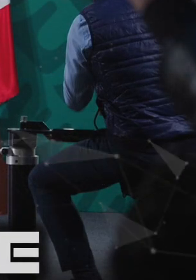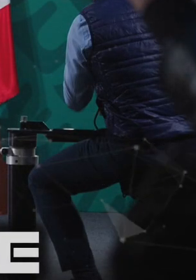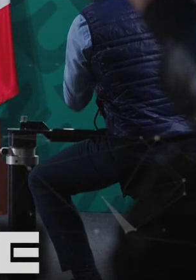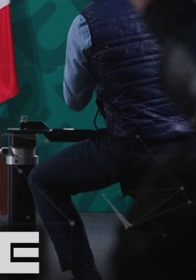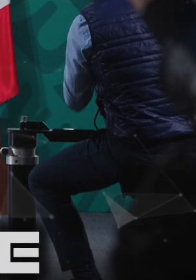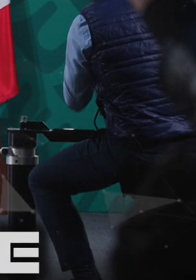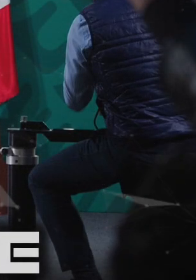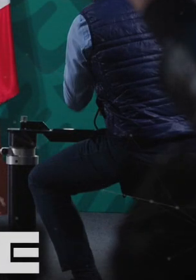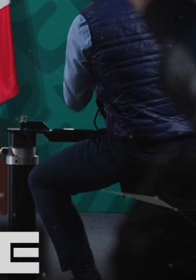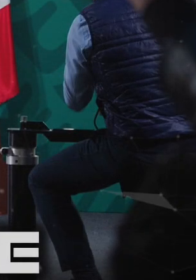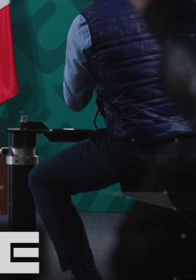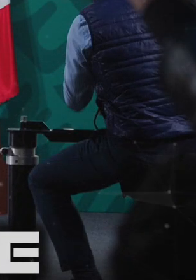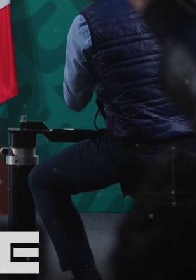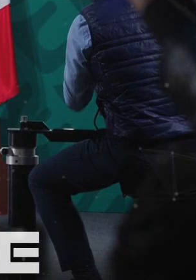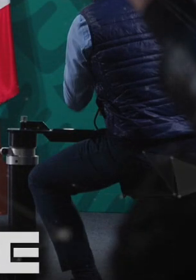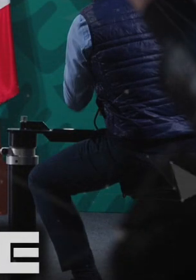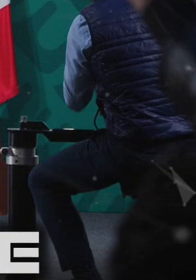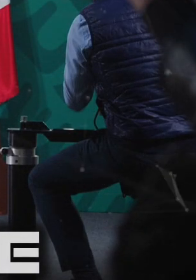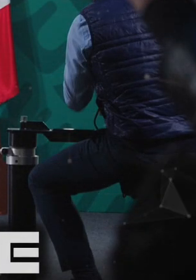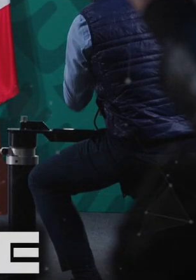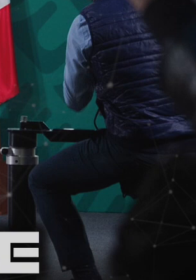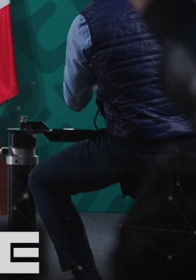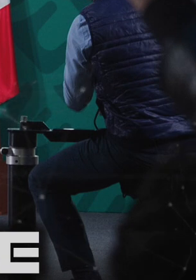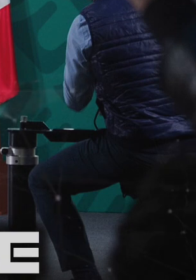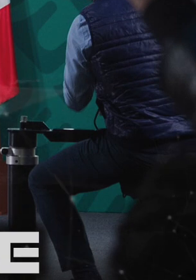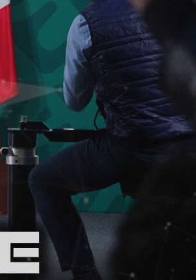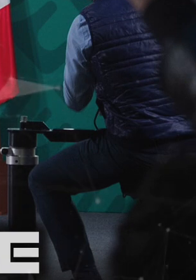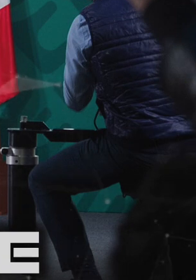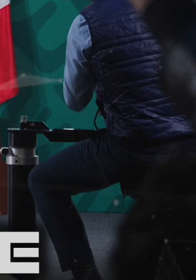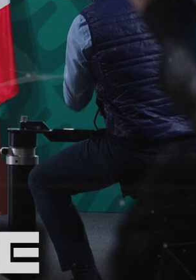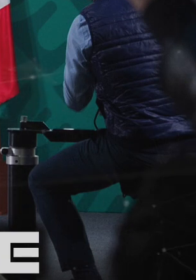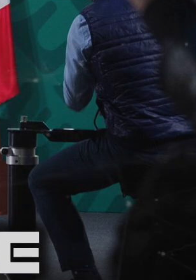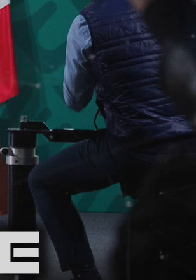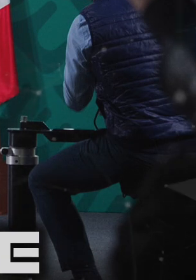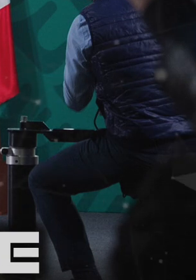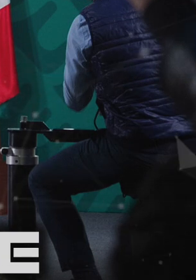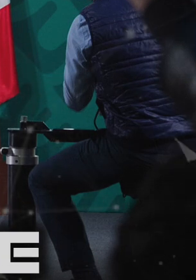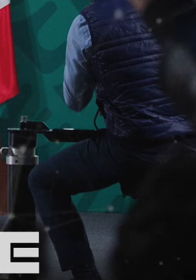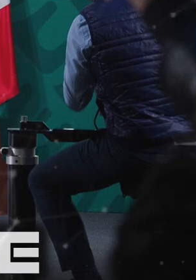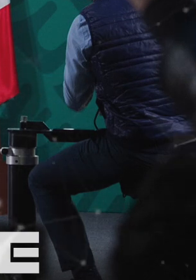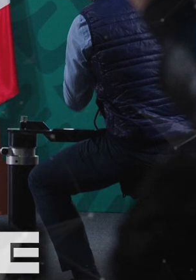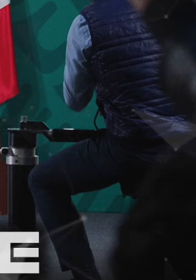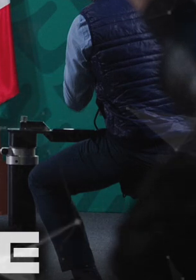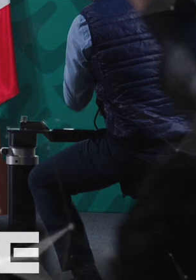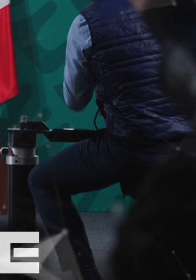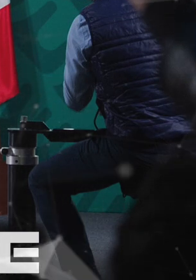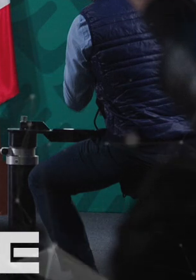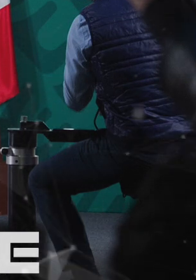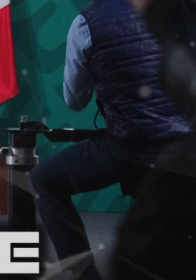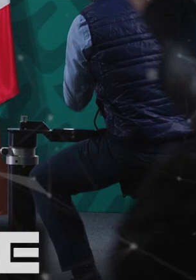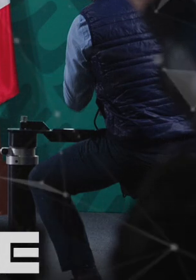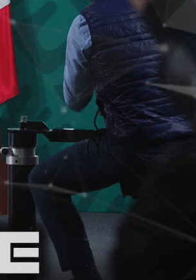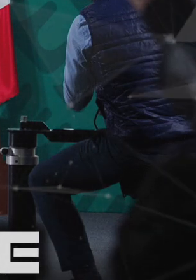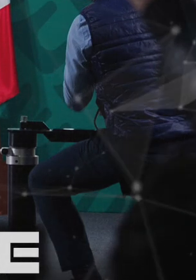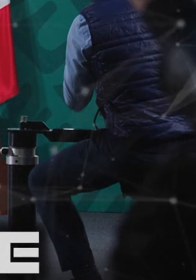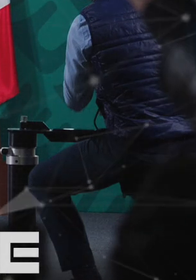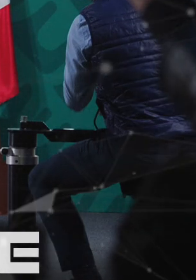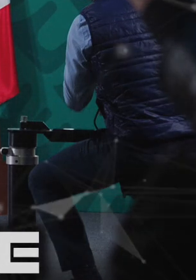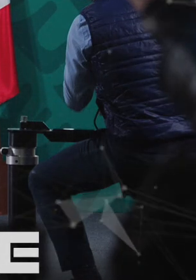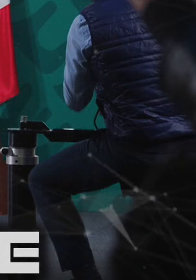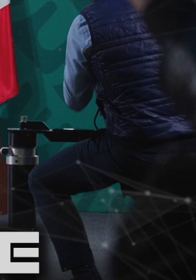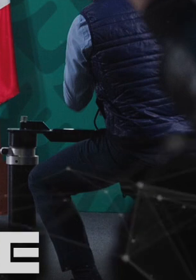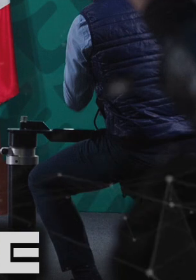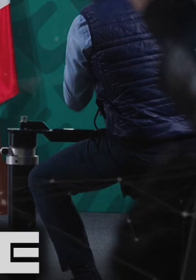Mantente informado y visita nuestra cuenta de Twitter, arroba escucha a diario, donde podrás encontrar notas destacadas y lo más